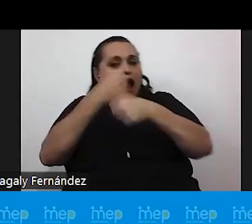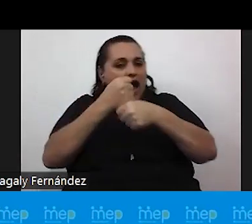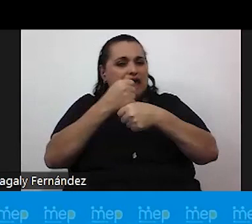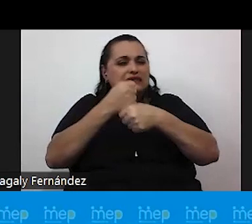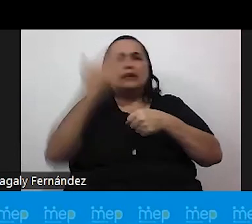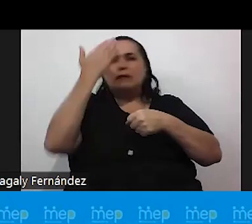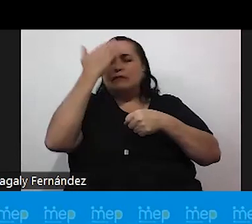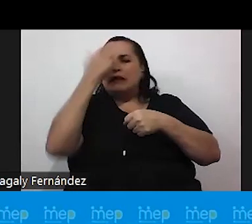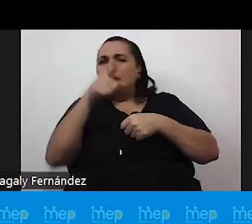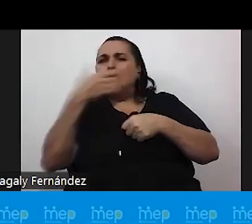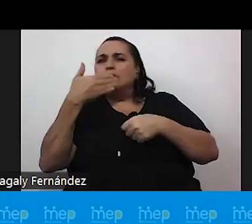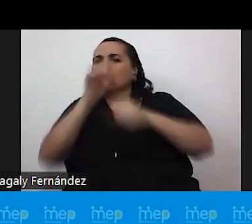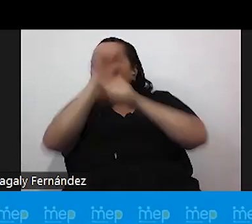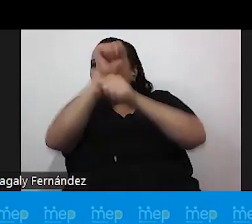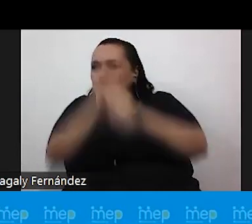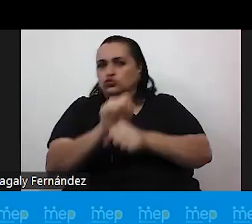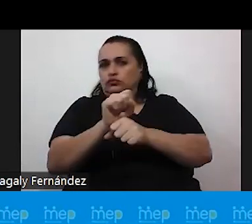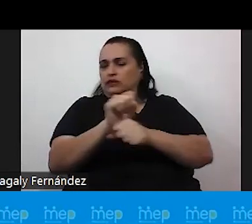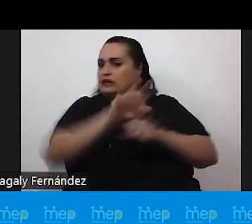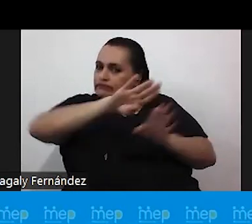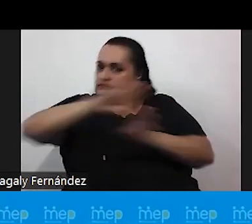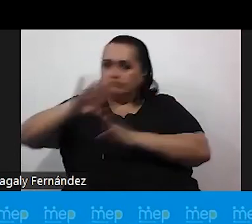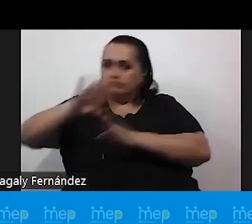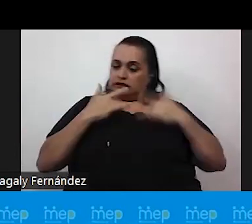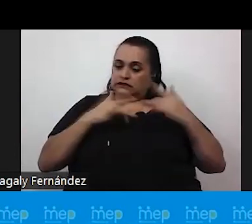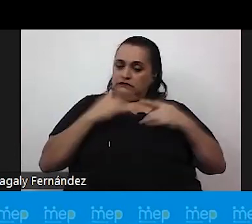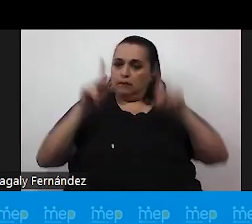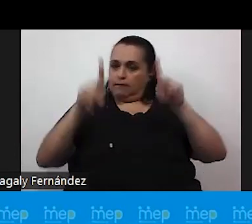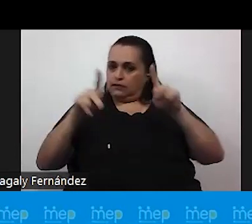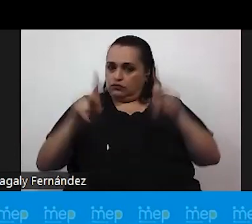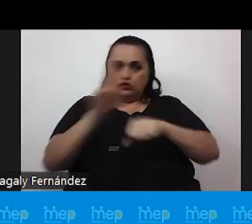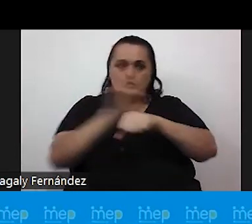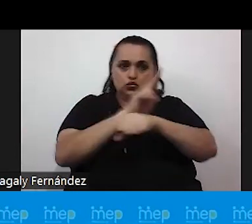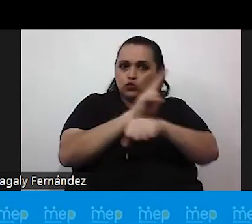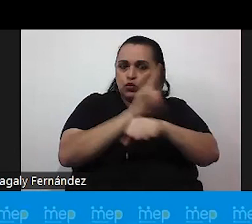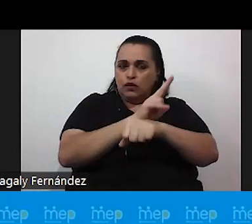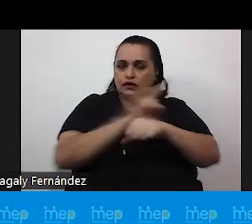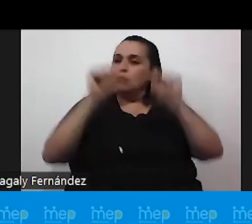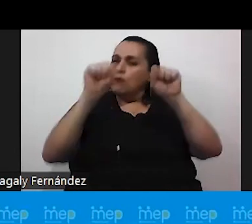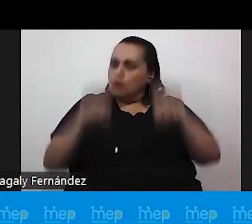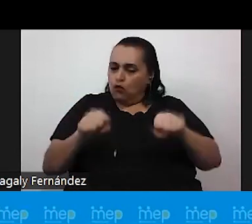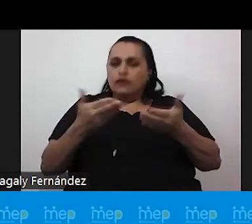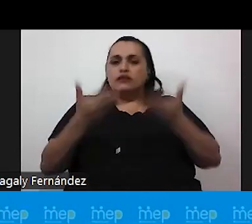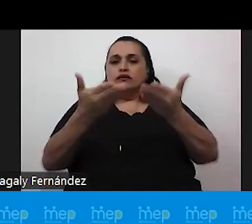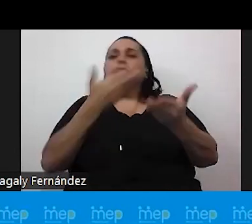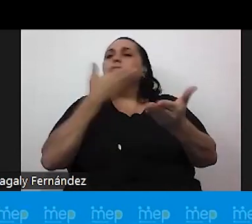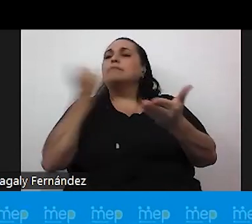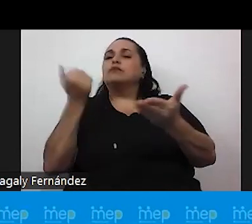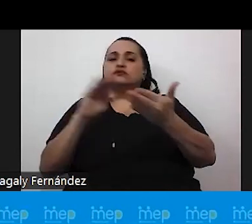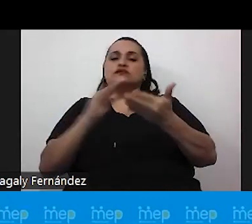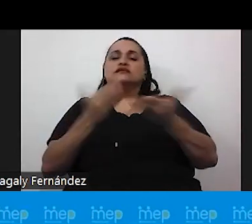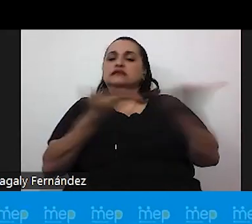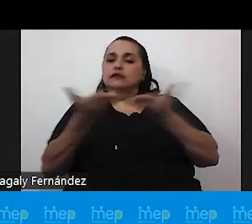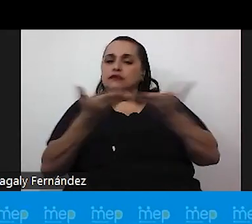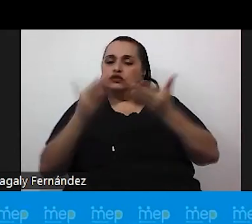de este tema sensibilizar a las personas usuarias y que puedan dar un mejor servicio a la comunidad educativa